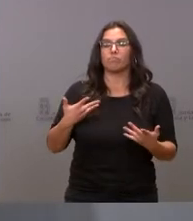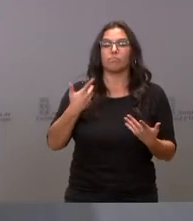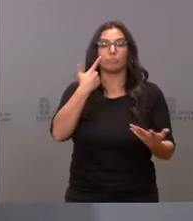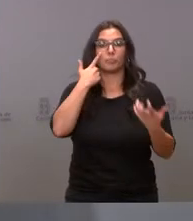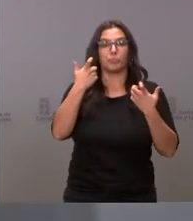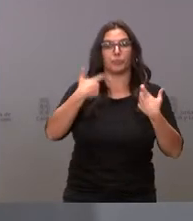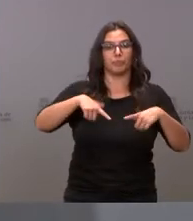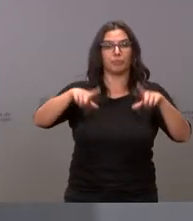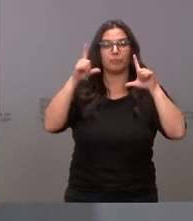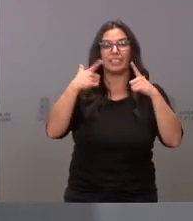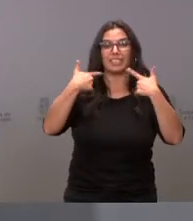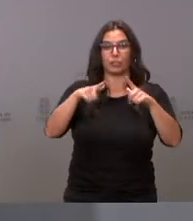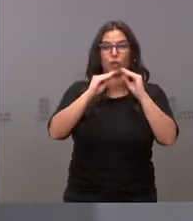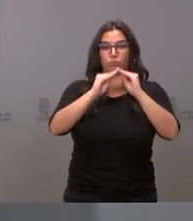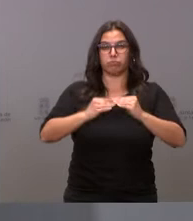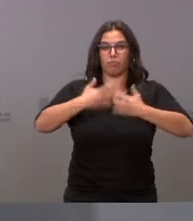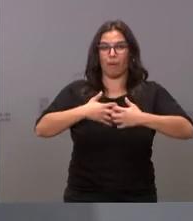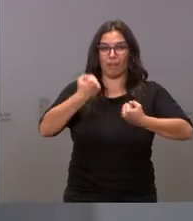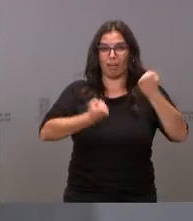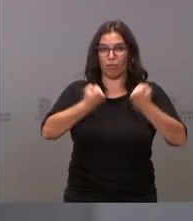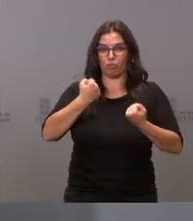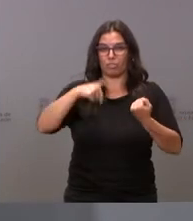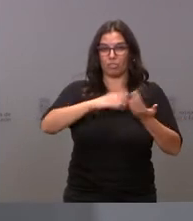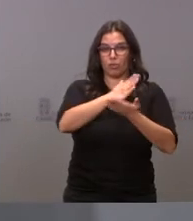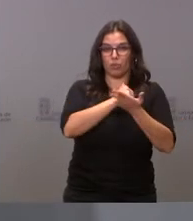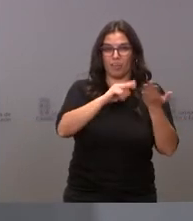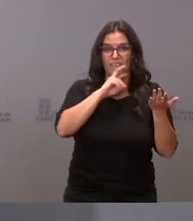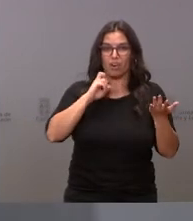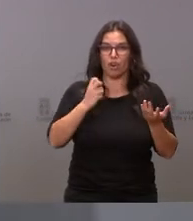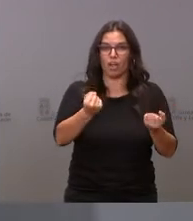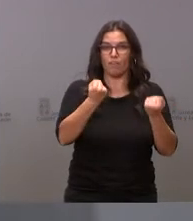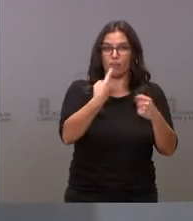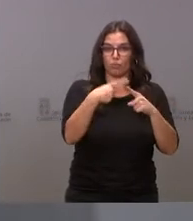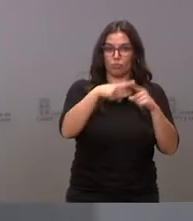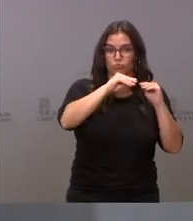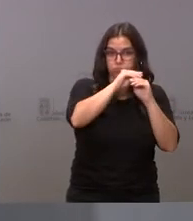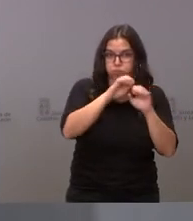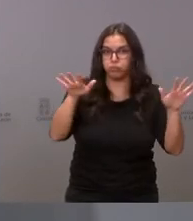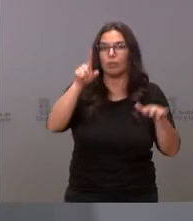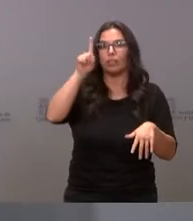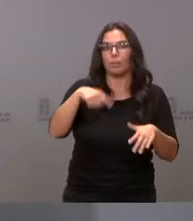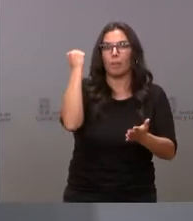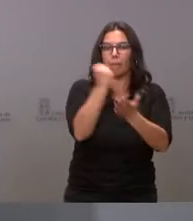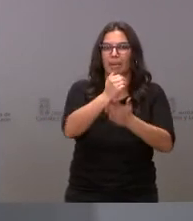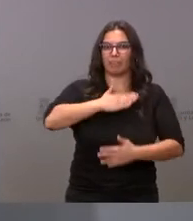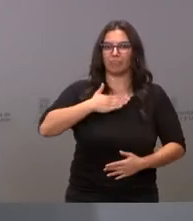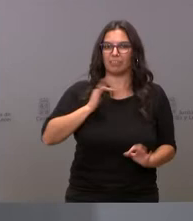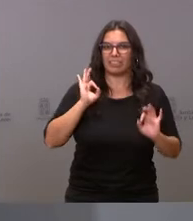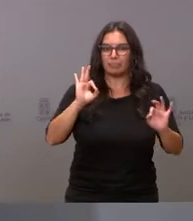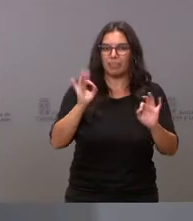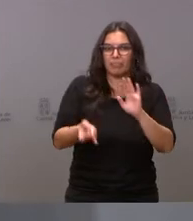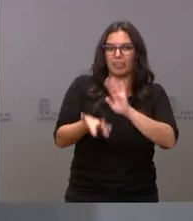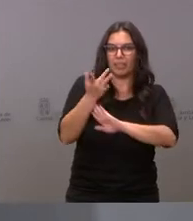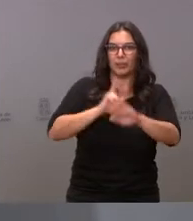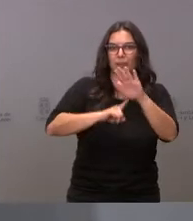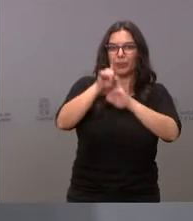sector de la automoción en nuestra comunidad, difundir sus valores y fortalezas, desarrollar una marca específica, posicionar